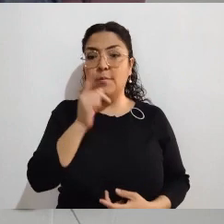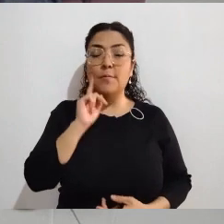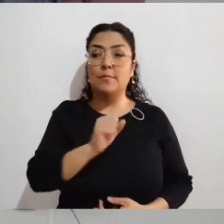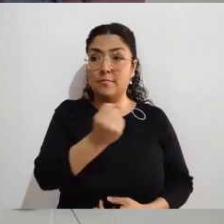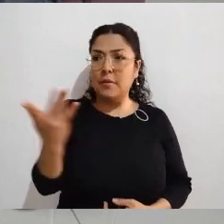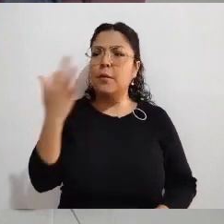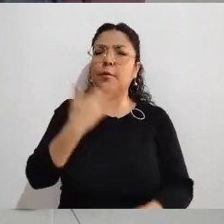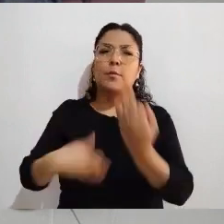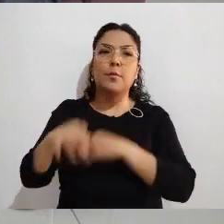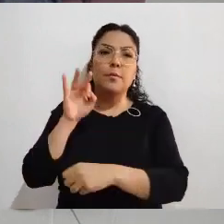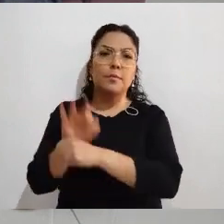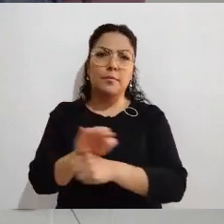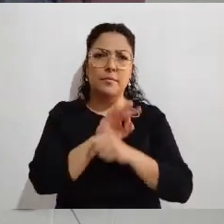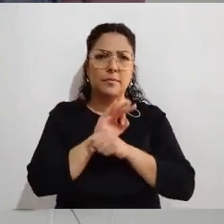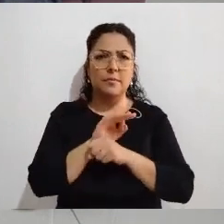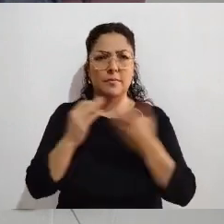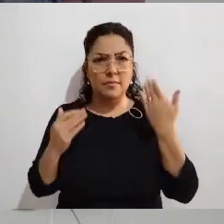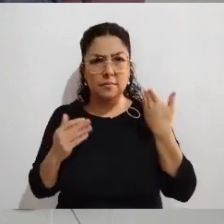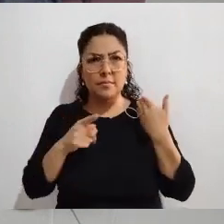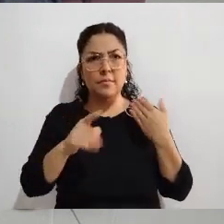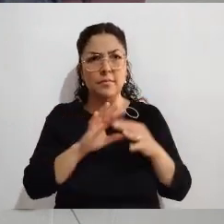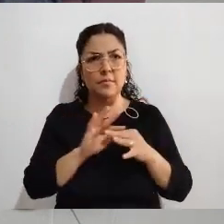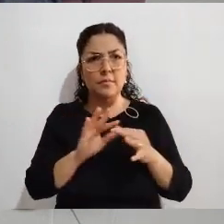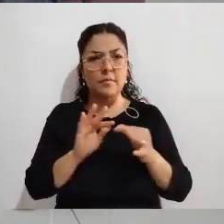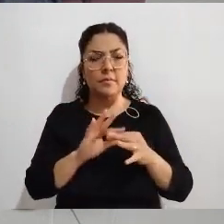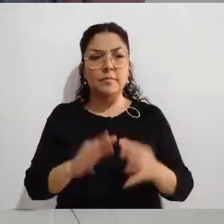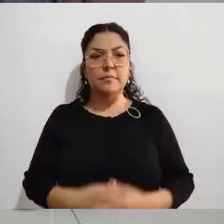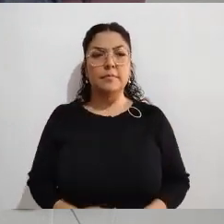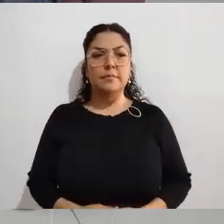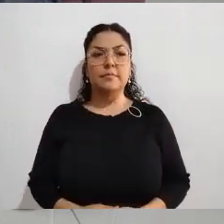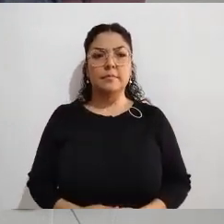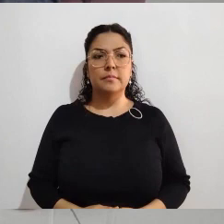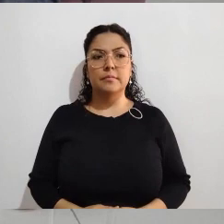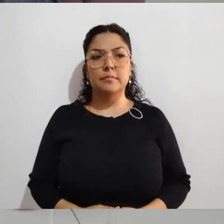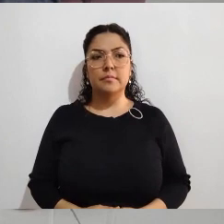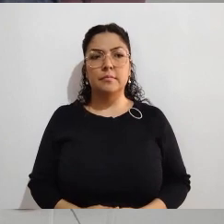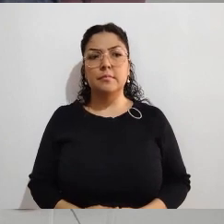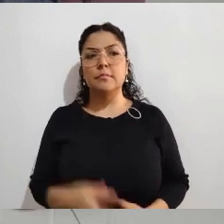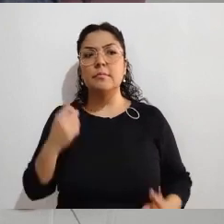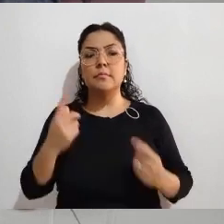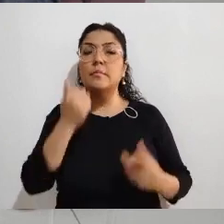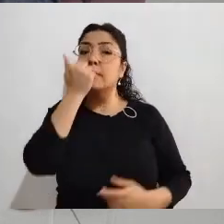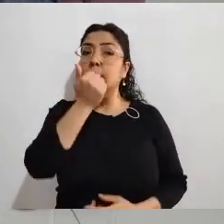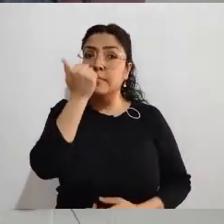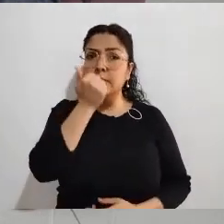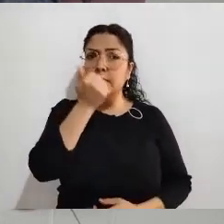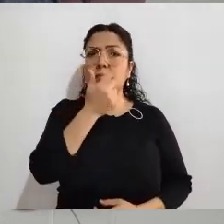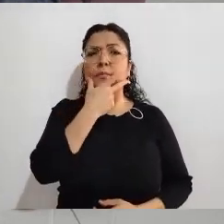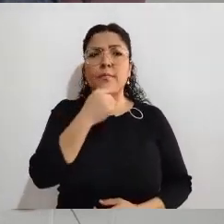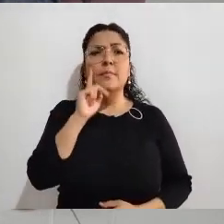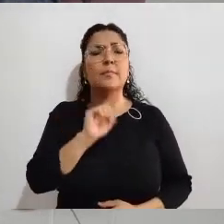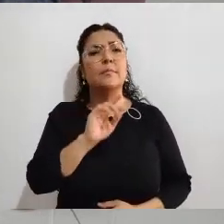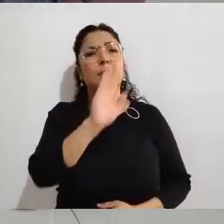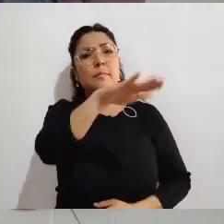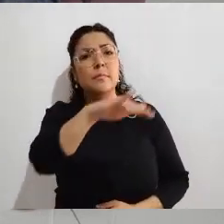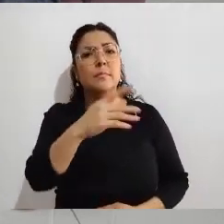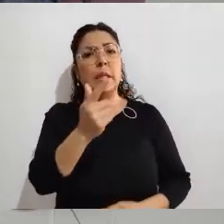puede mejorar en este aspecto. Ahorita lo mencionaba usted, consejero, de los alumnos que le decían, oye, elictal